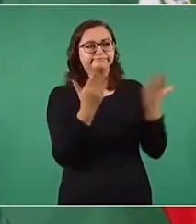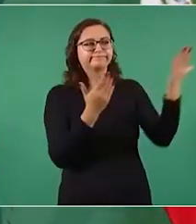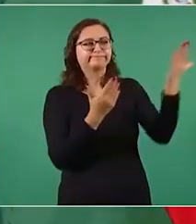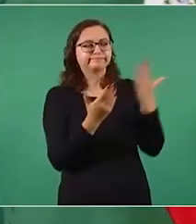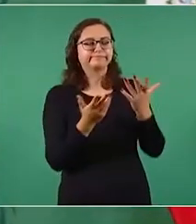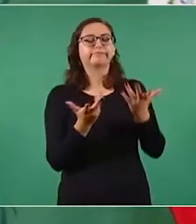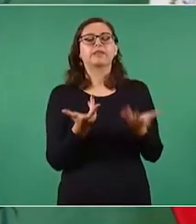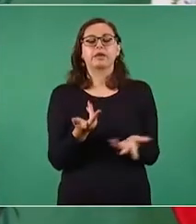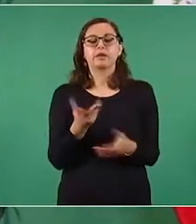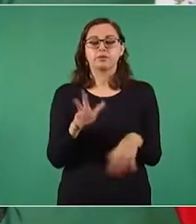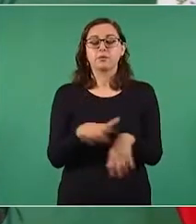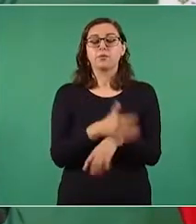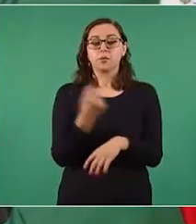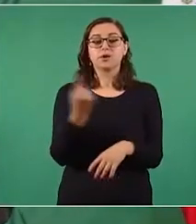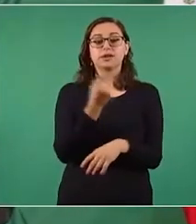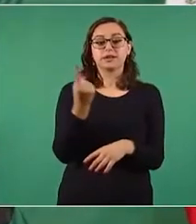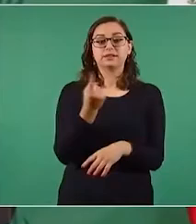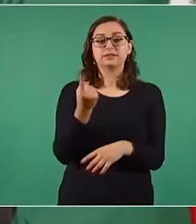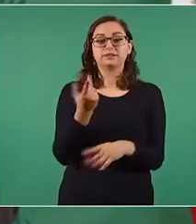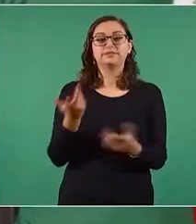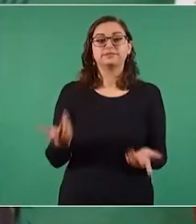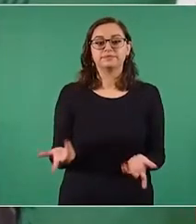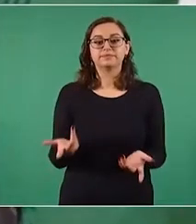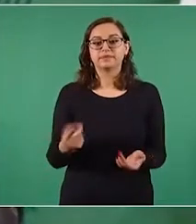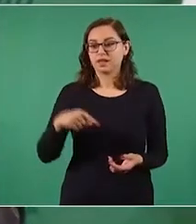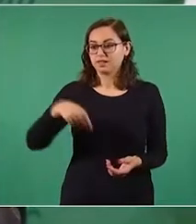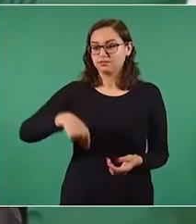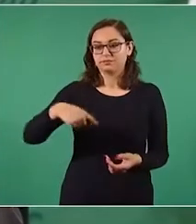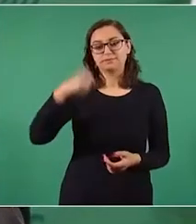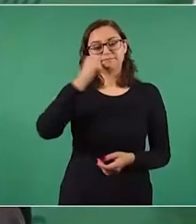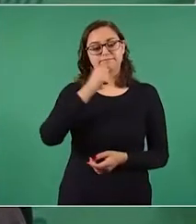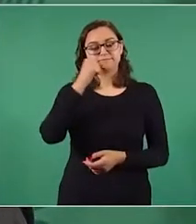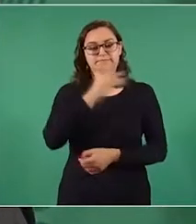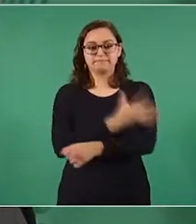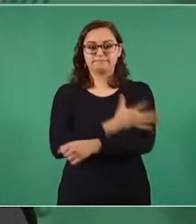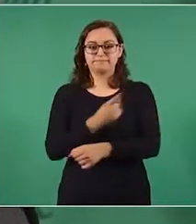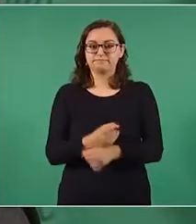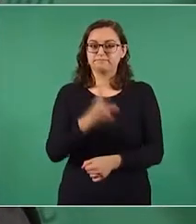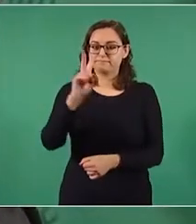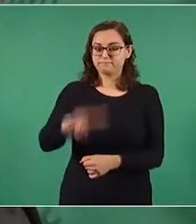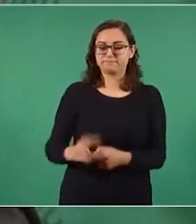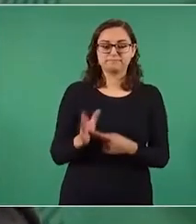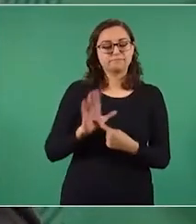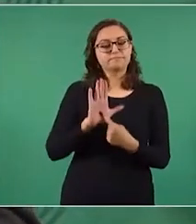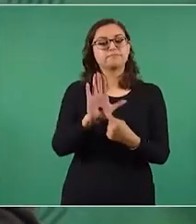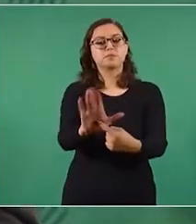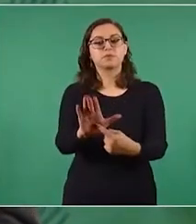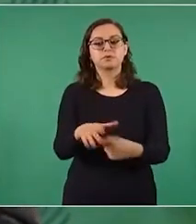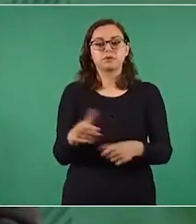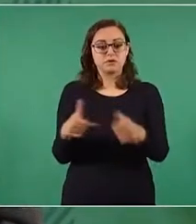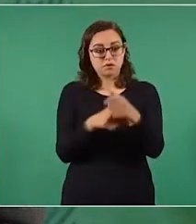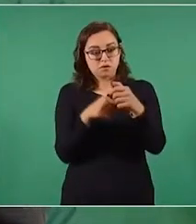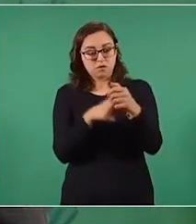dice la verdad, que no se ocultan las cosas